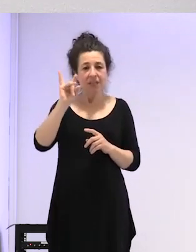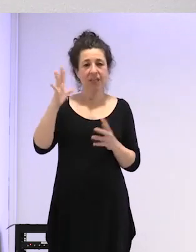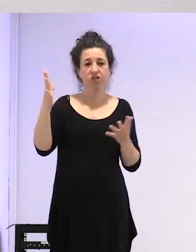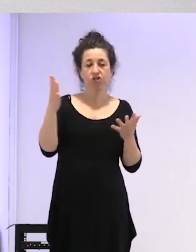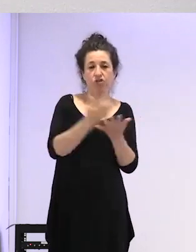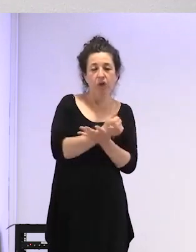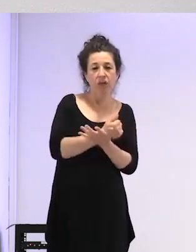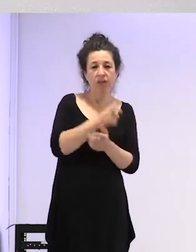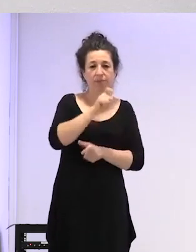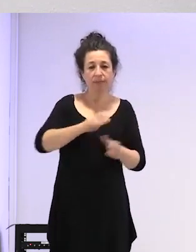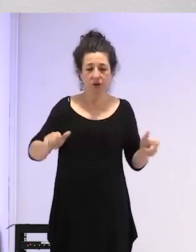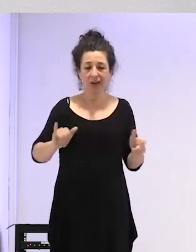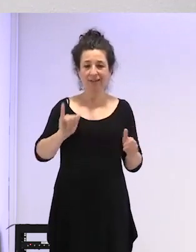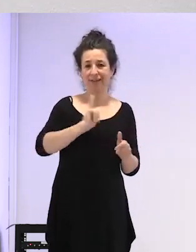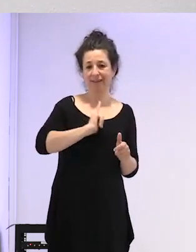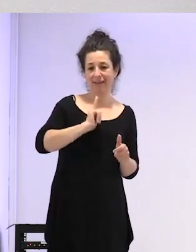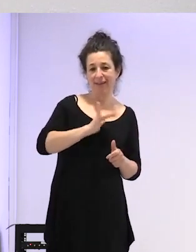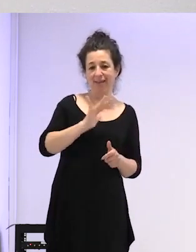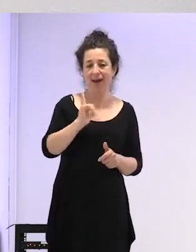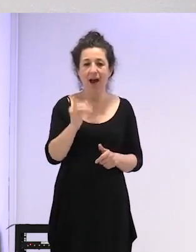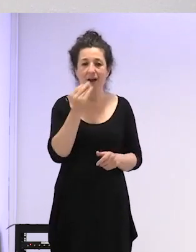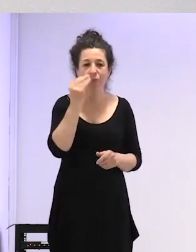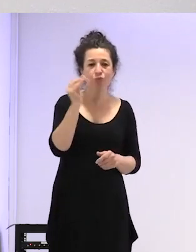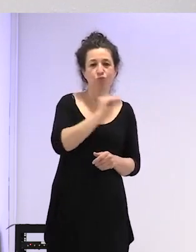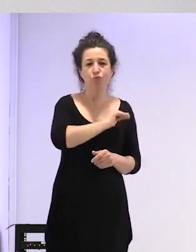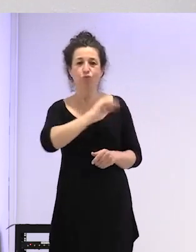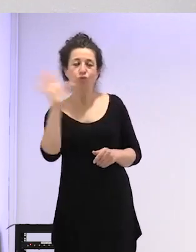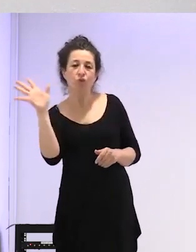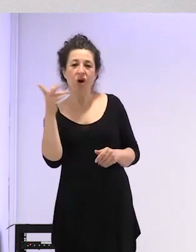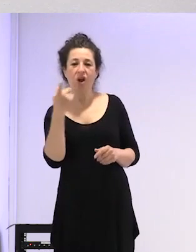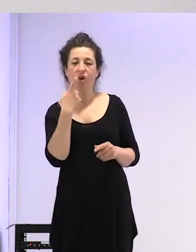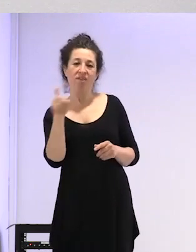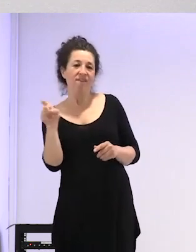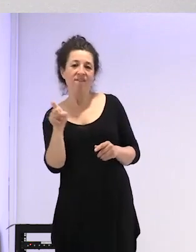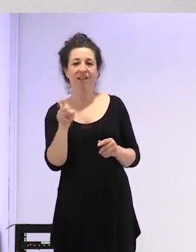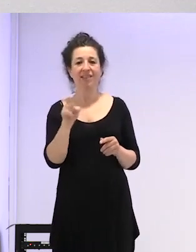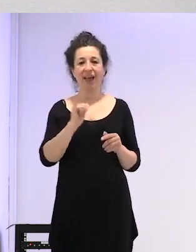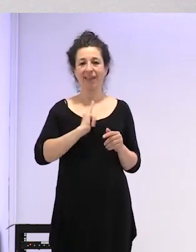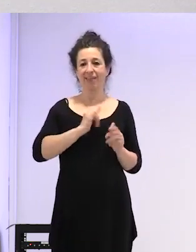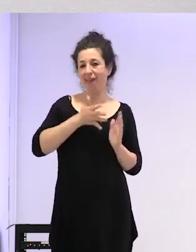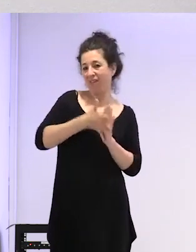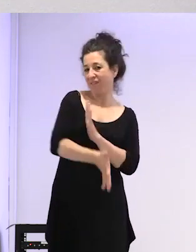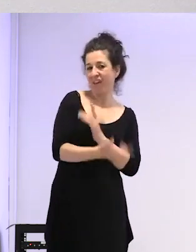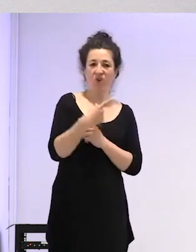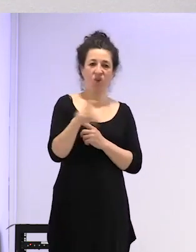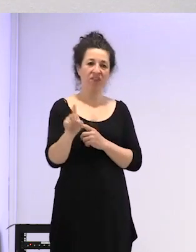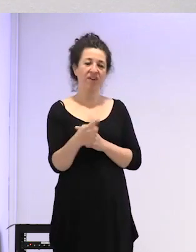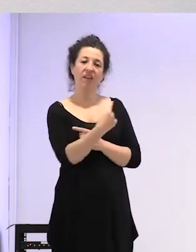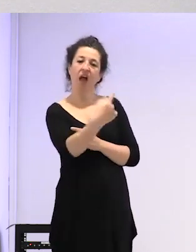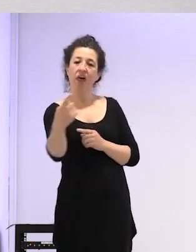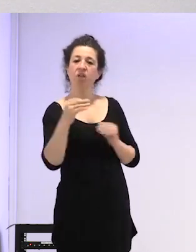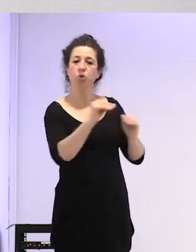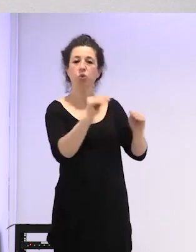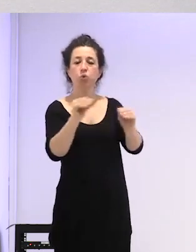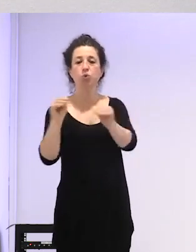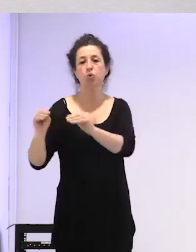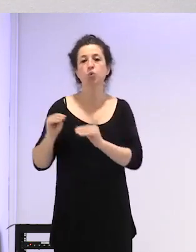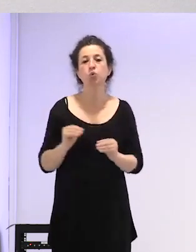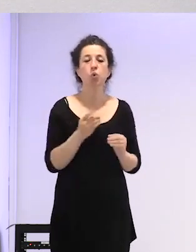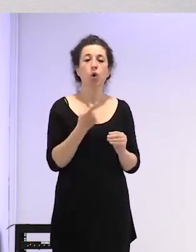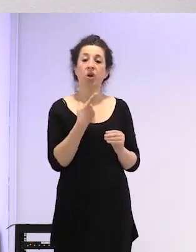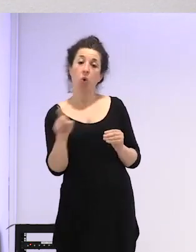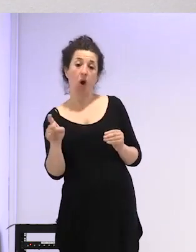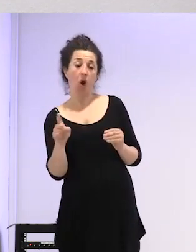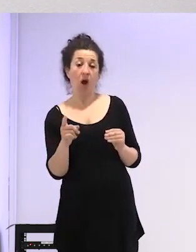tenemos una identidad lo ideal sería que no tuviéramos que definir identidad trans sino que cada cual tiene su identidad y no hay ni